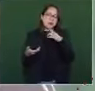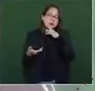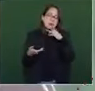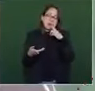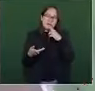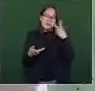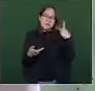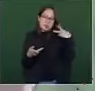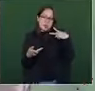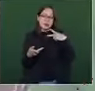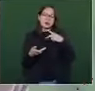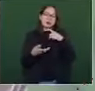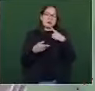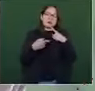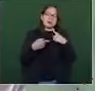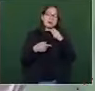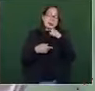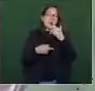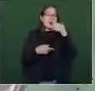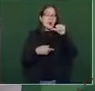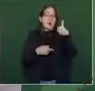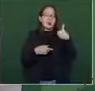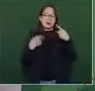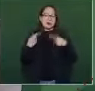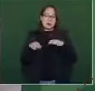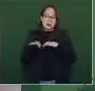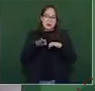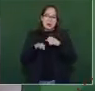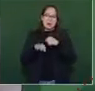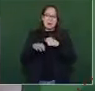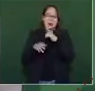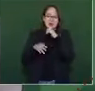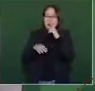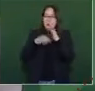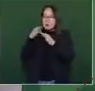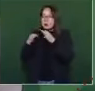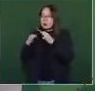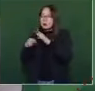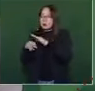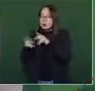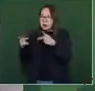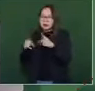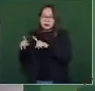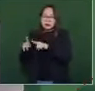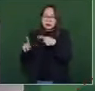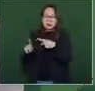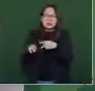pérdida de otros periodistas que en cumplimiento de su deber los asesinan.